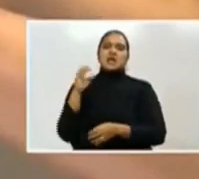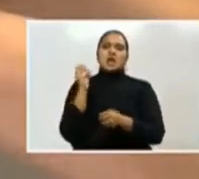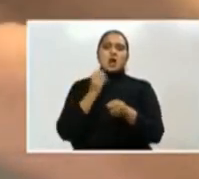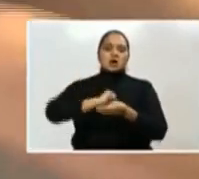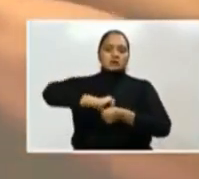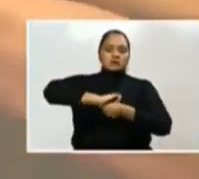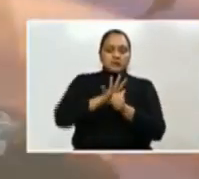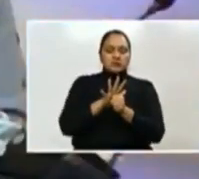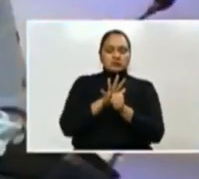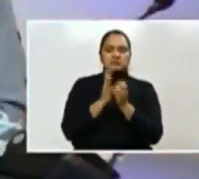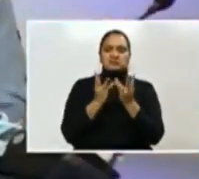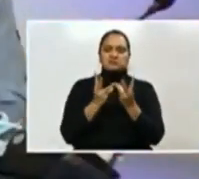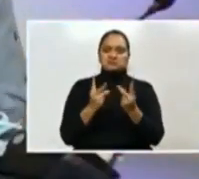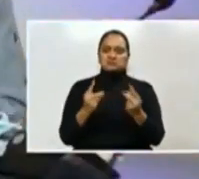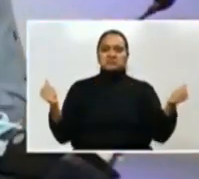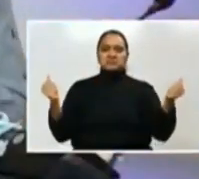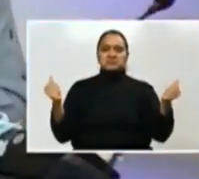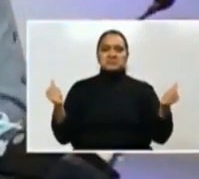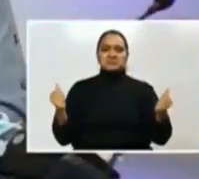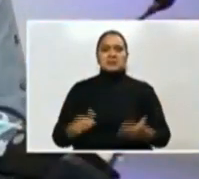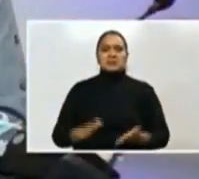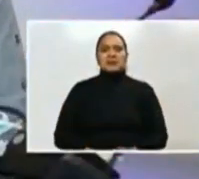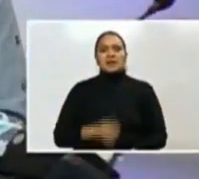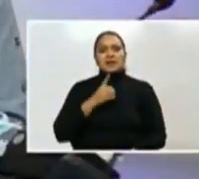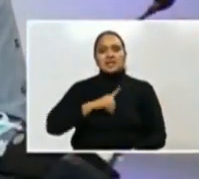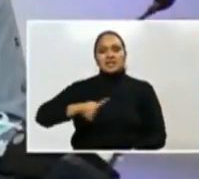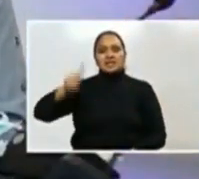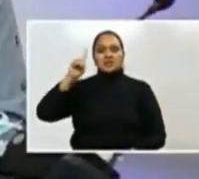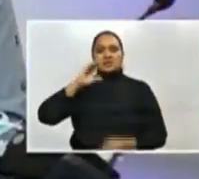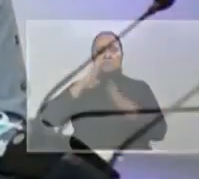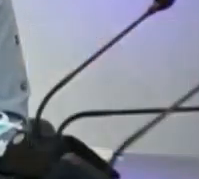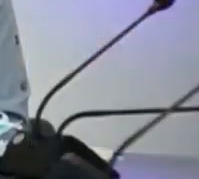o coronavirus. Que Dios bendiga a Honduras. ¡Gracias! ¡Gracias! ¡Gracias! ¡Gracias!